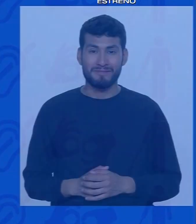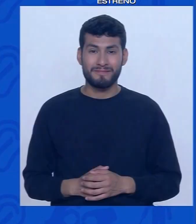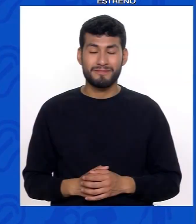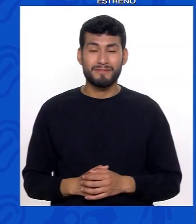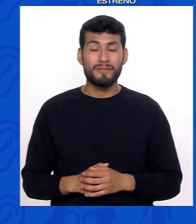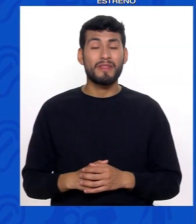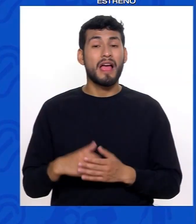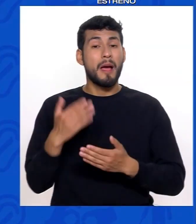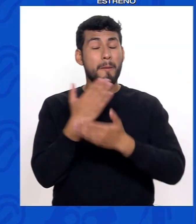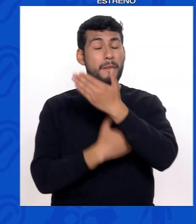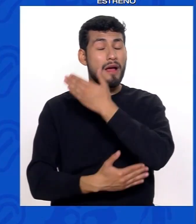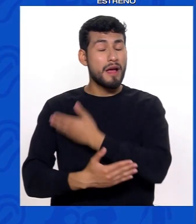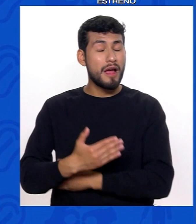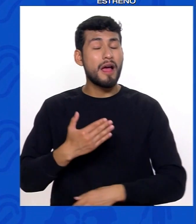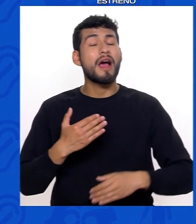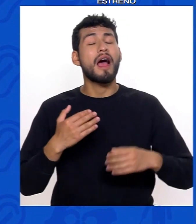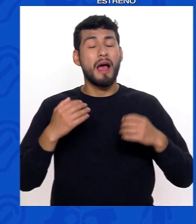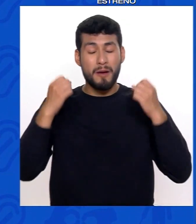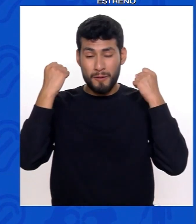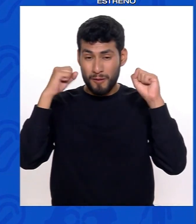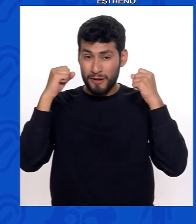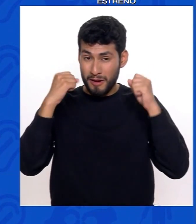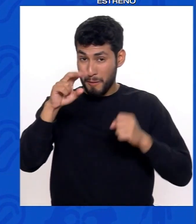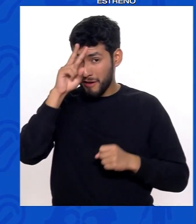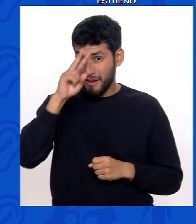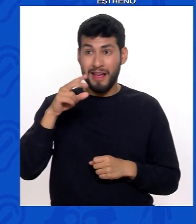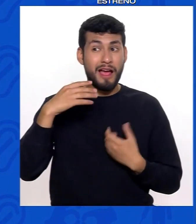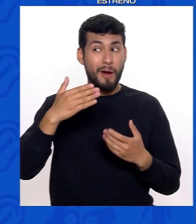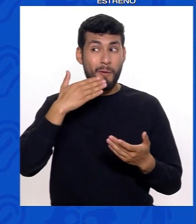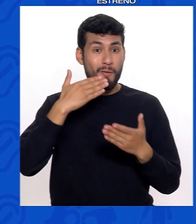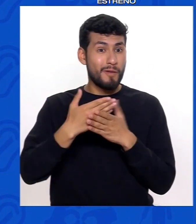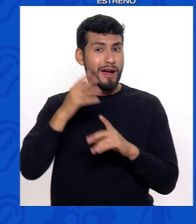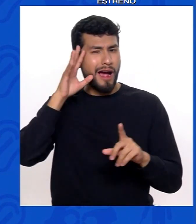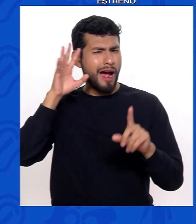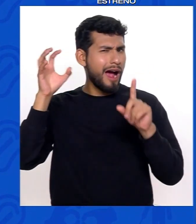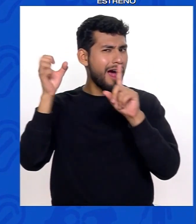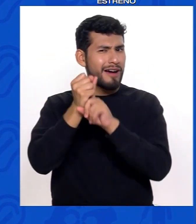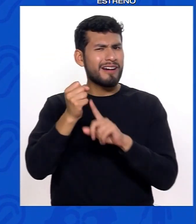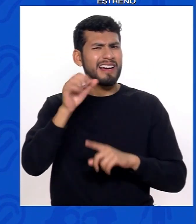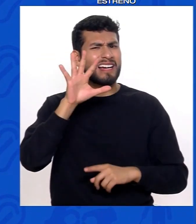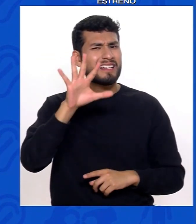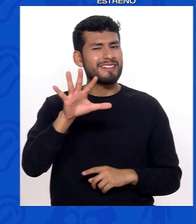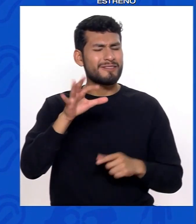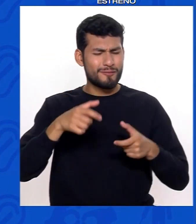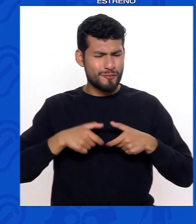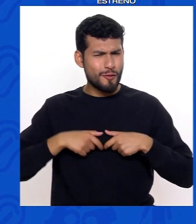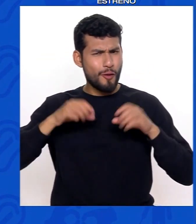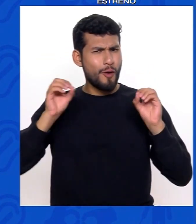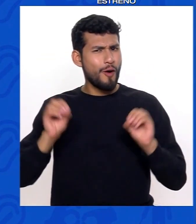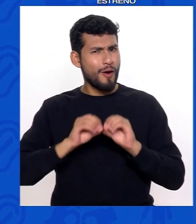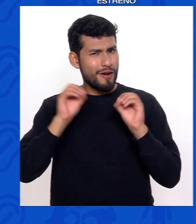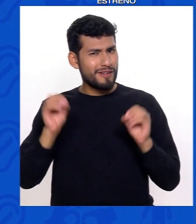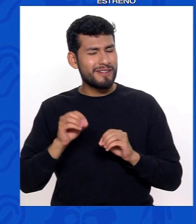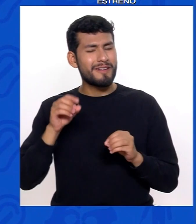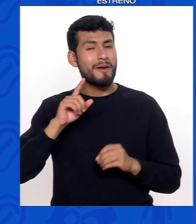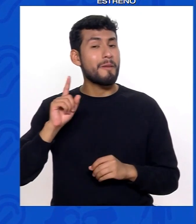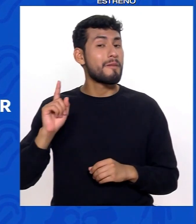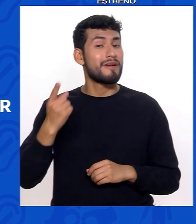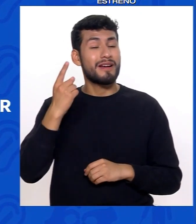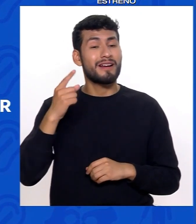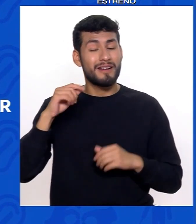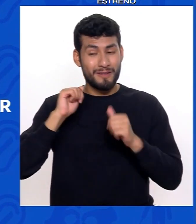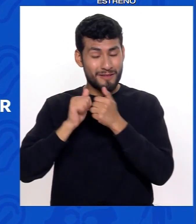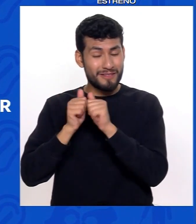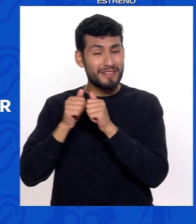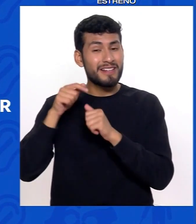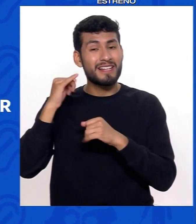El paradeporte peruano tuvo una gran actuación y conquistó cinco medallas de oro en